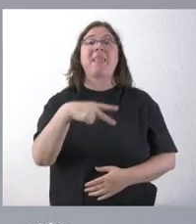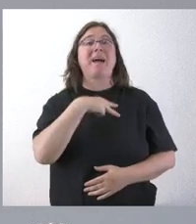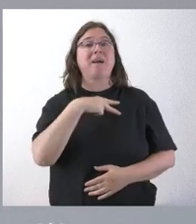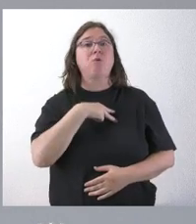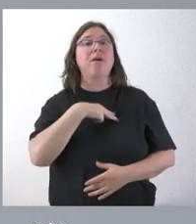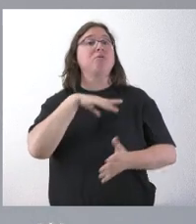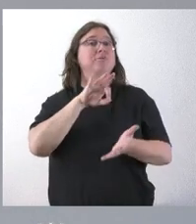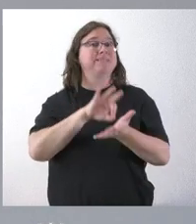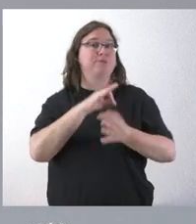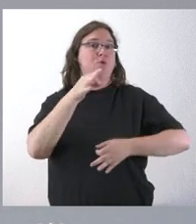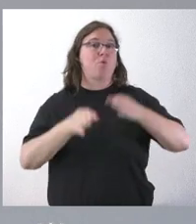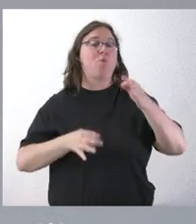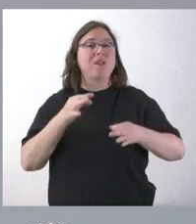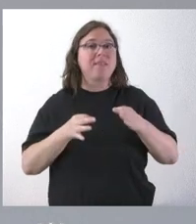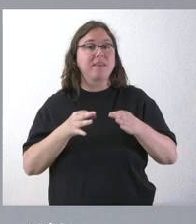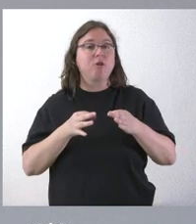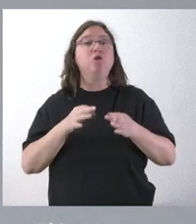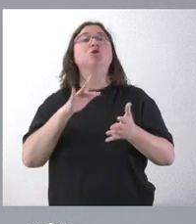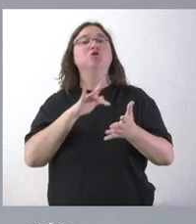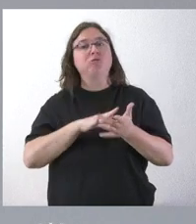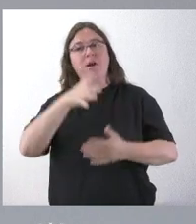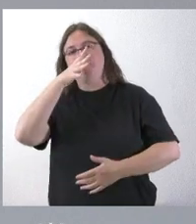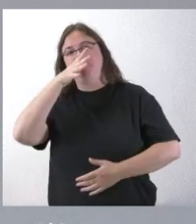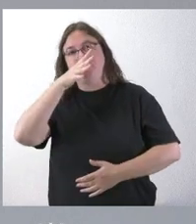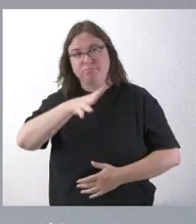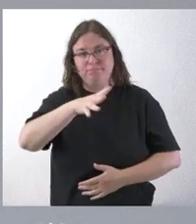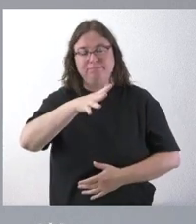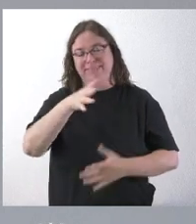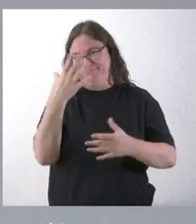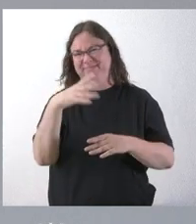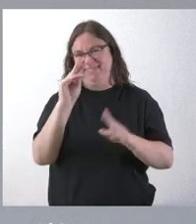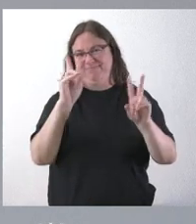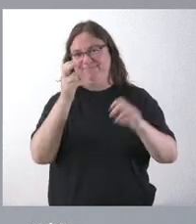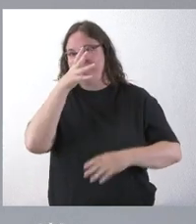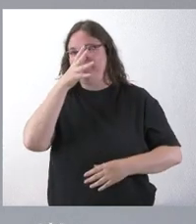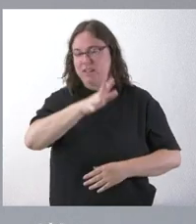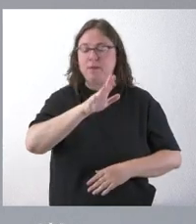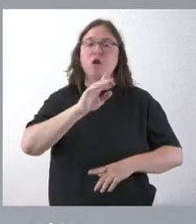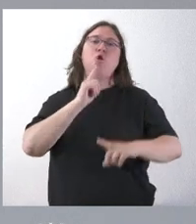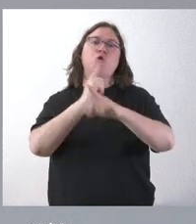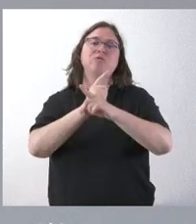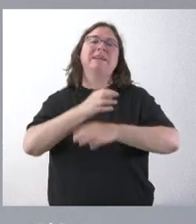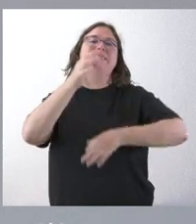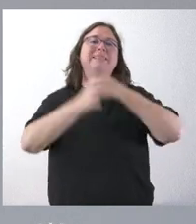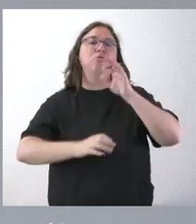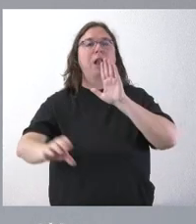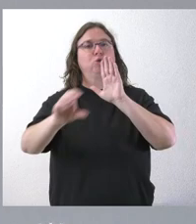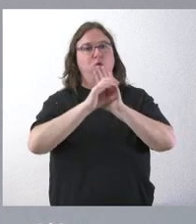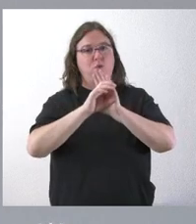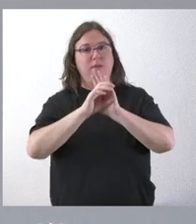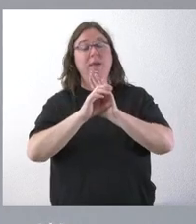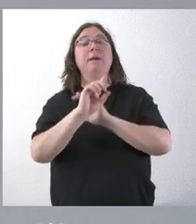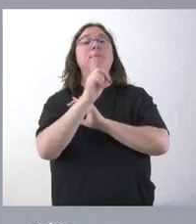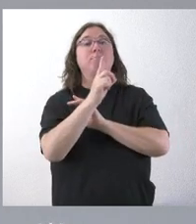jurídicos interpondrán la demanda para que nos entendamos ante el Tribunal Constitucional. Se requiere primero un acuerdo de